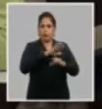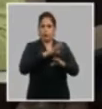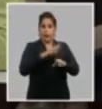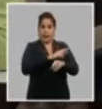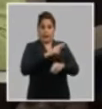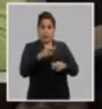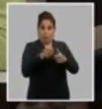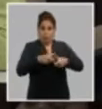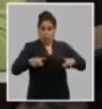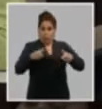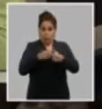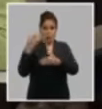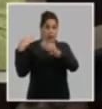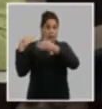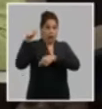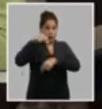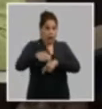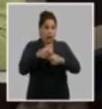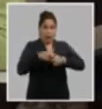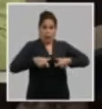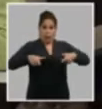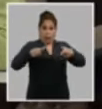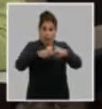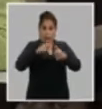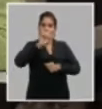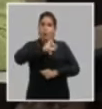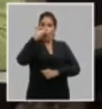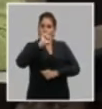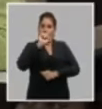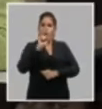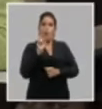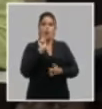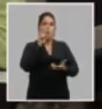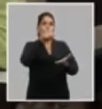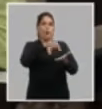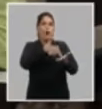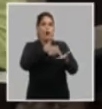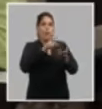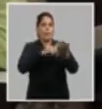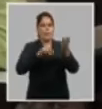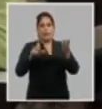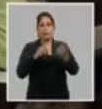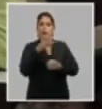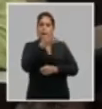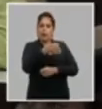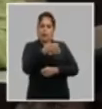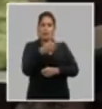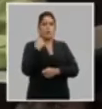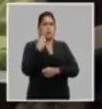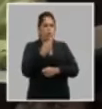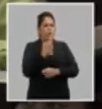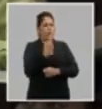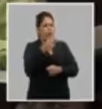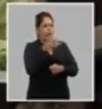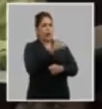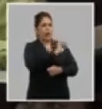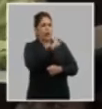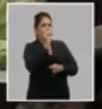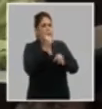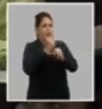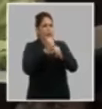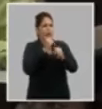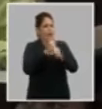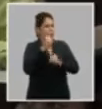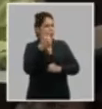del anterior congreso a la fecha que ir a aquellos centros y aquellas estructuras del partido donde nosotros aún no hemos logrado que el